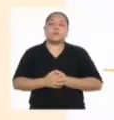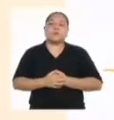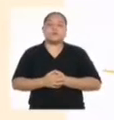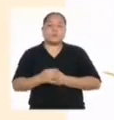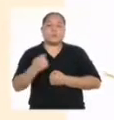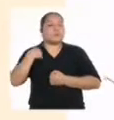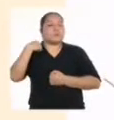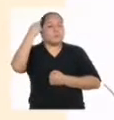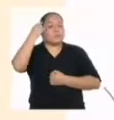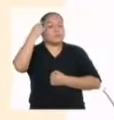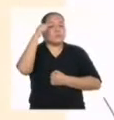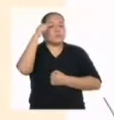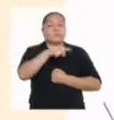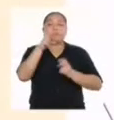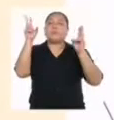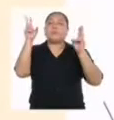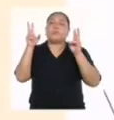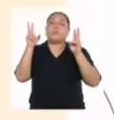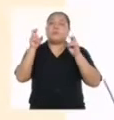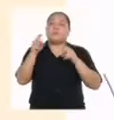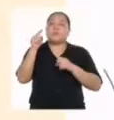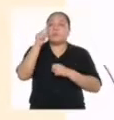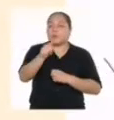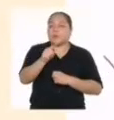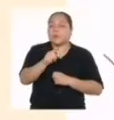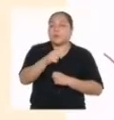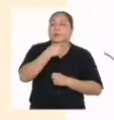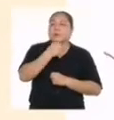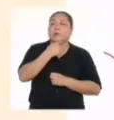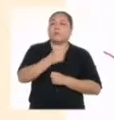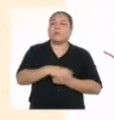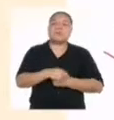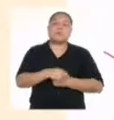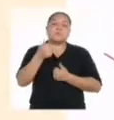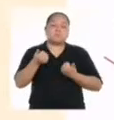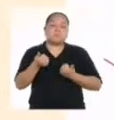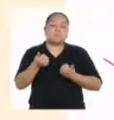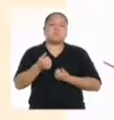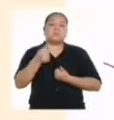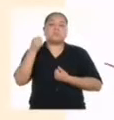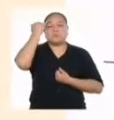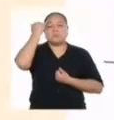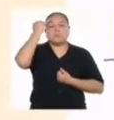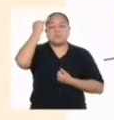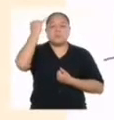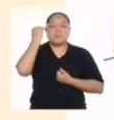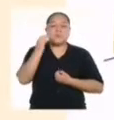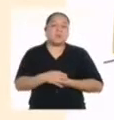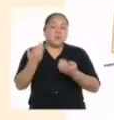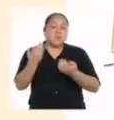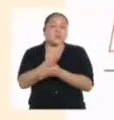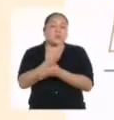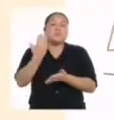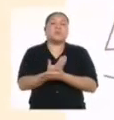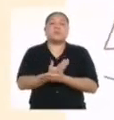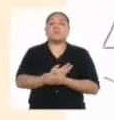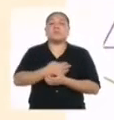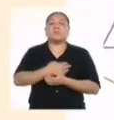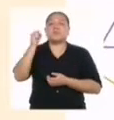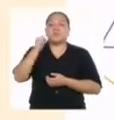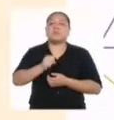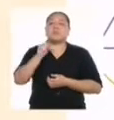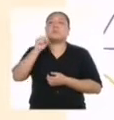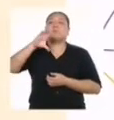Creo que el tema elegido Es decir, tu pasatiempo Es bastante original Y de por sí,